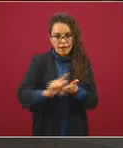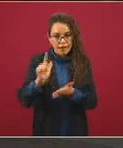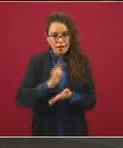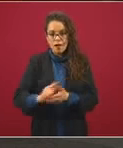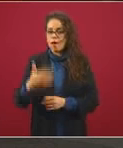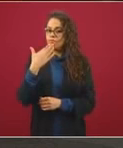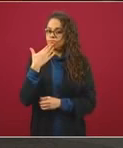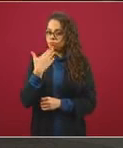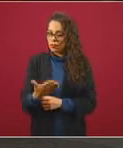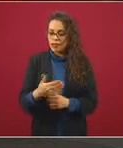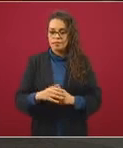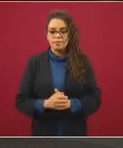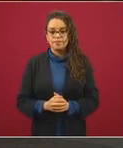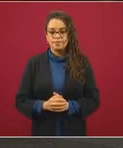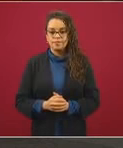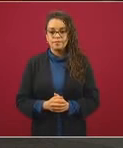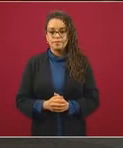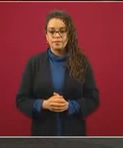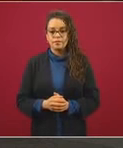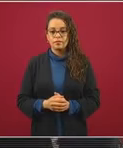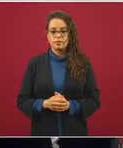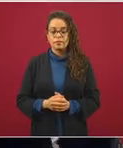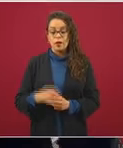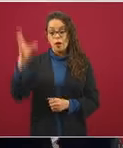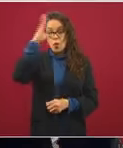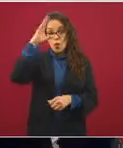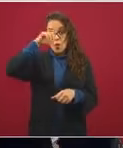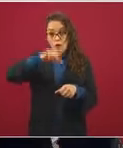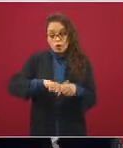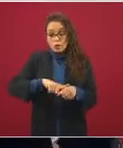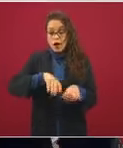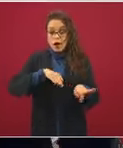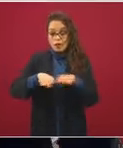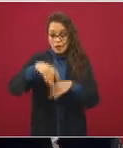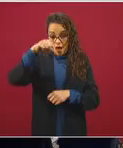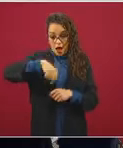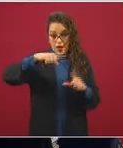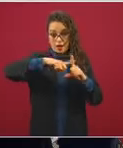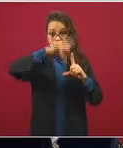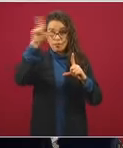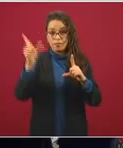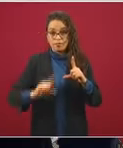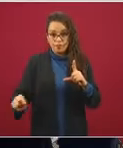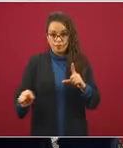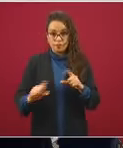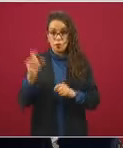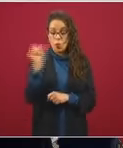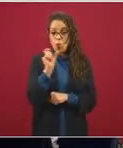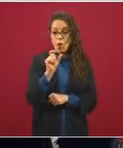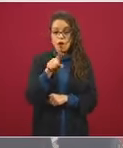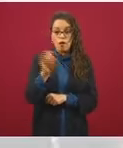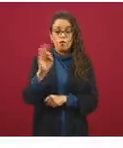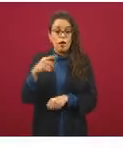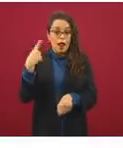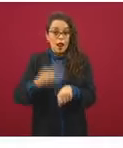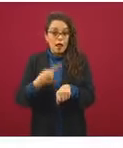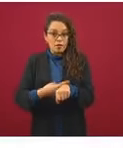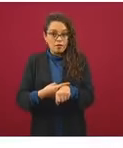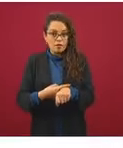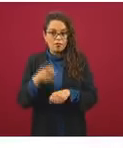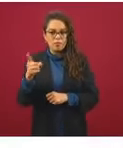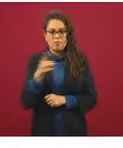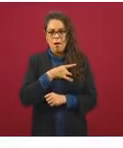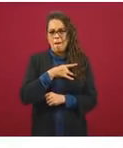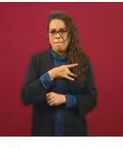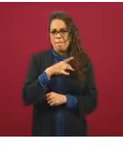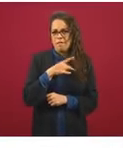Aislamiento, esto es muy importante, hay una cultura laboral en nuestro país en el que uno, cuando está enfermo, por miedo a